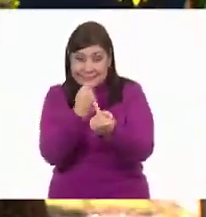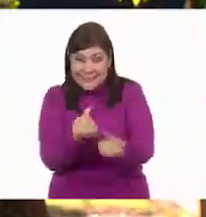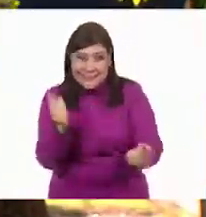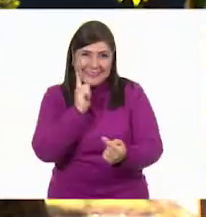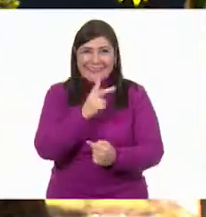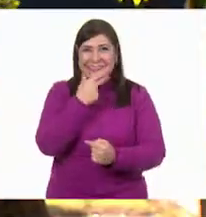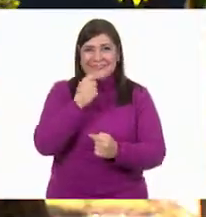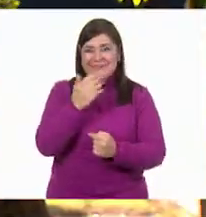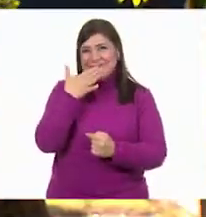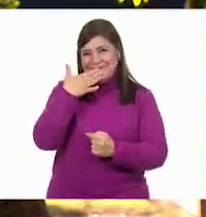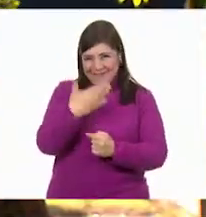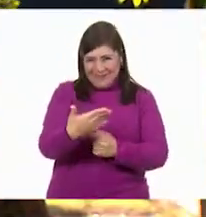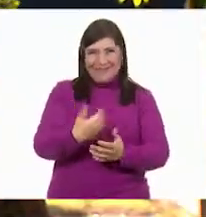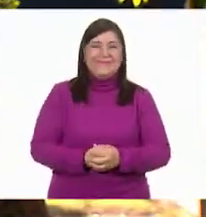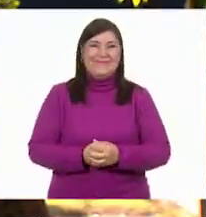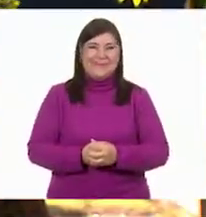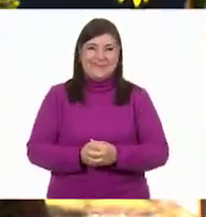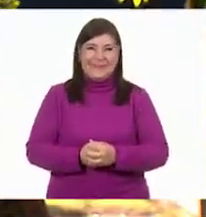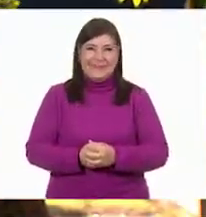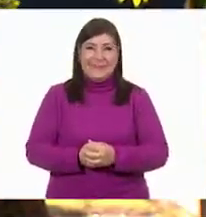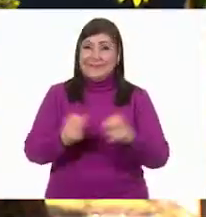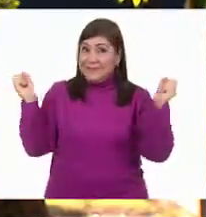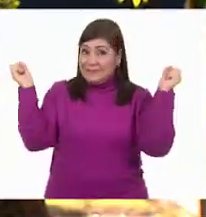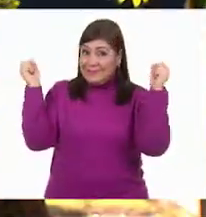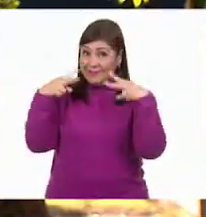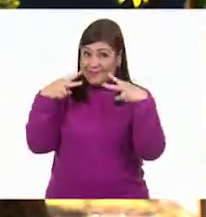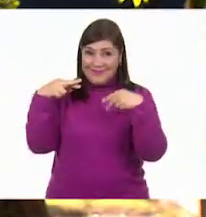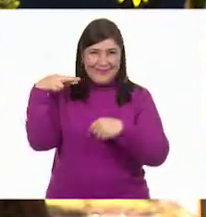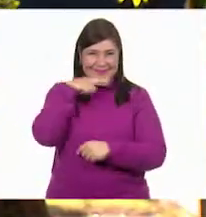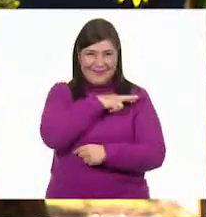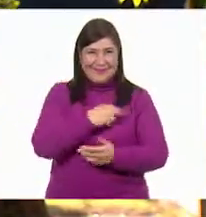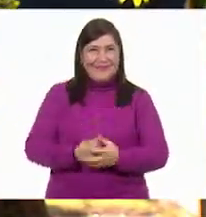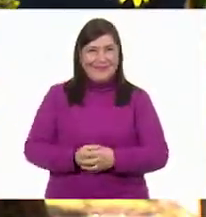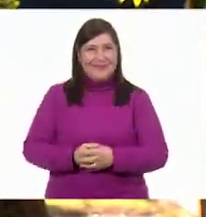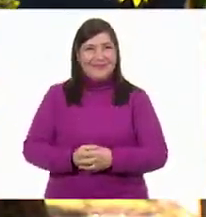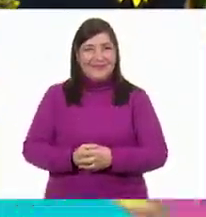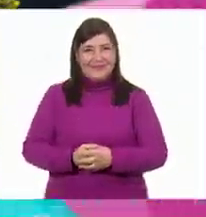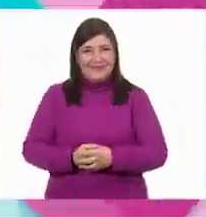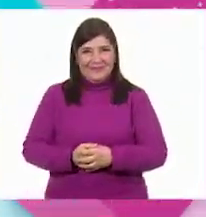¿Listos? ¡Muy bien! ¡Nos vemos pronto!